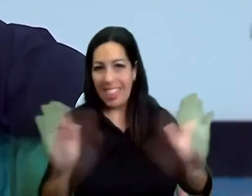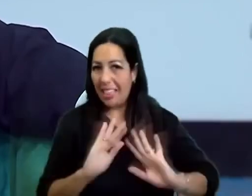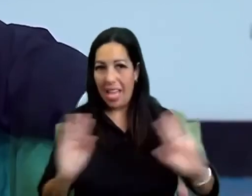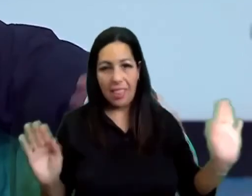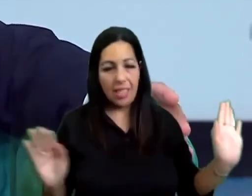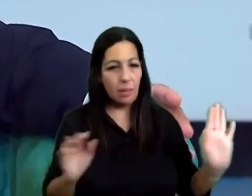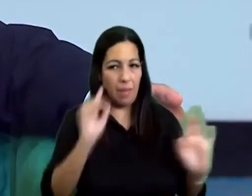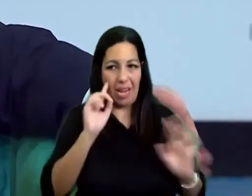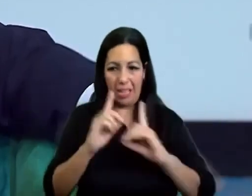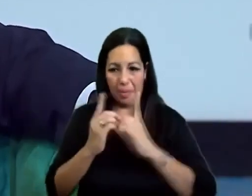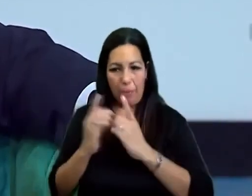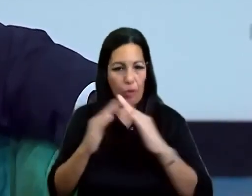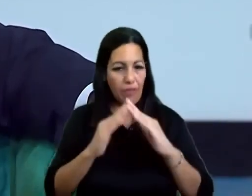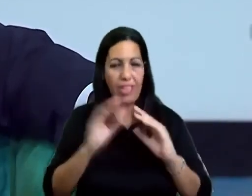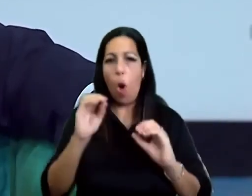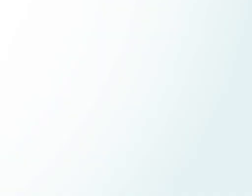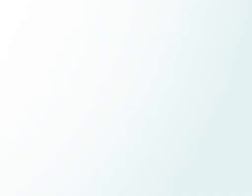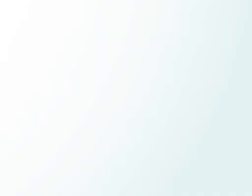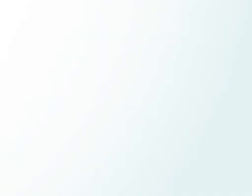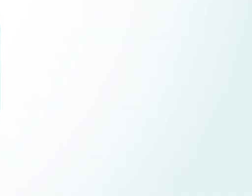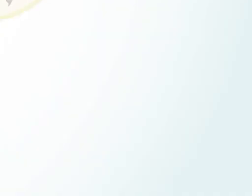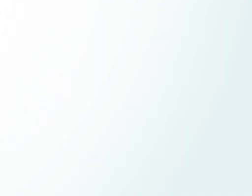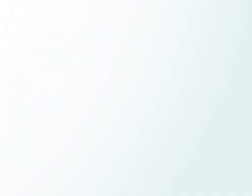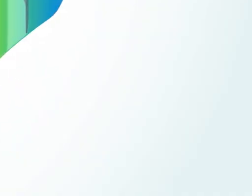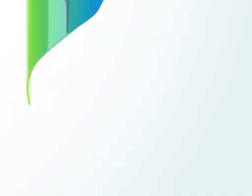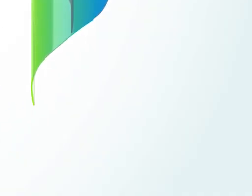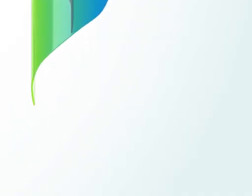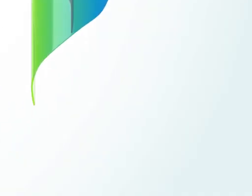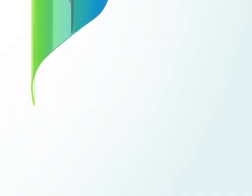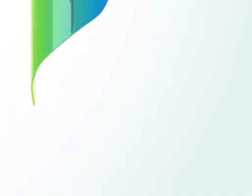Departamento de la Vivienda ni al Gobierno Federal. ¡Gracias! ¡Gracias! ¡Gracias!